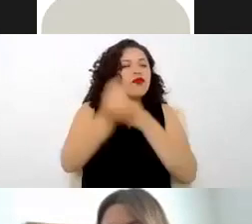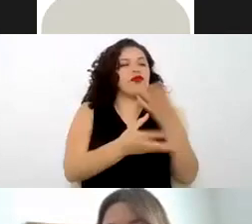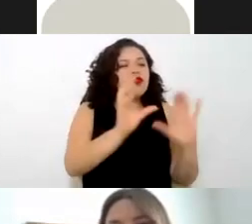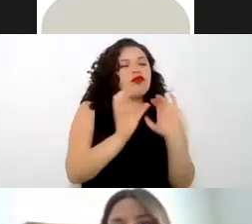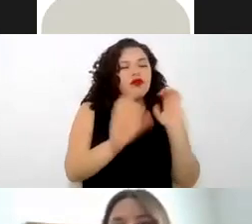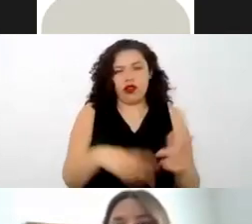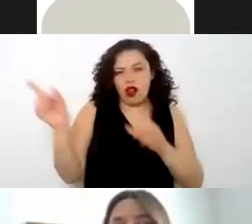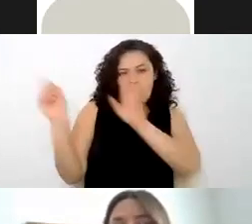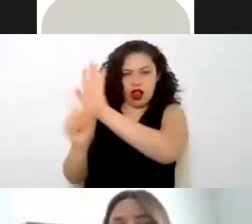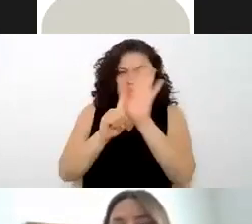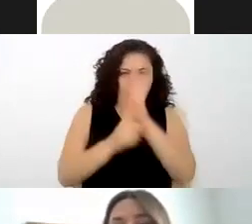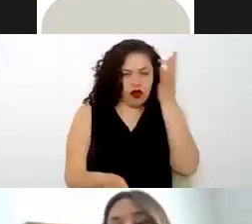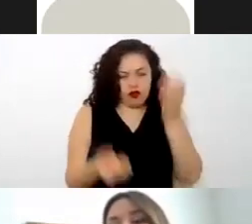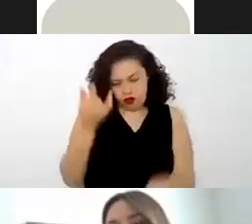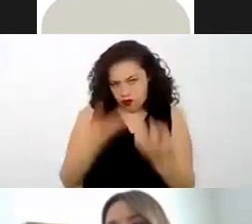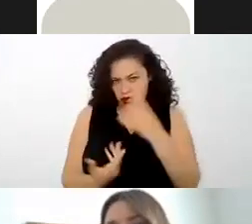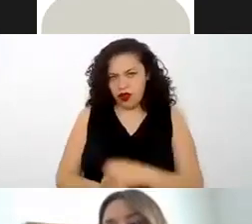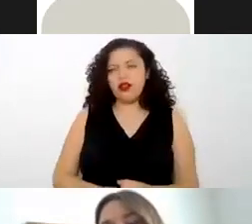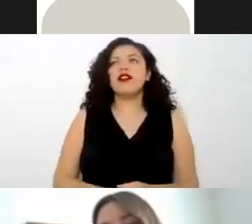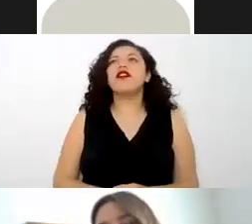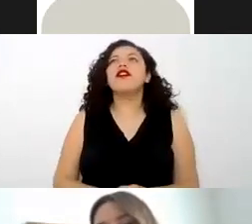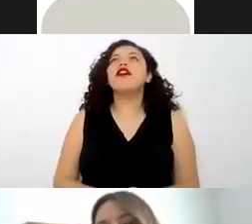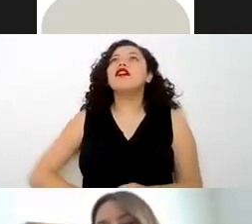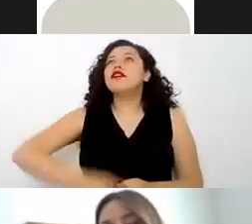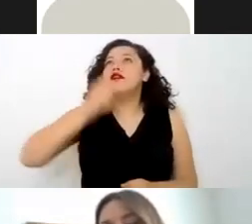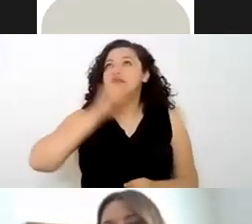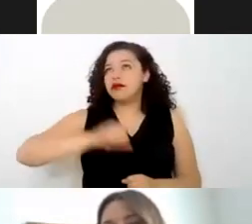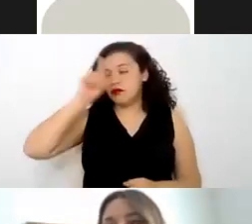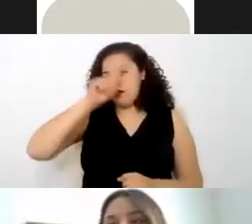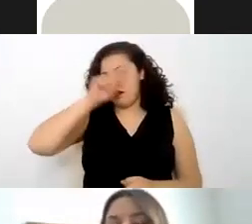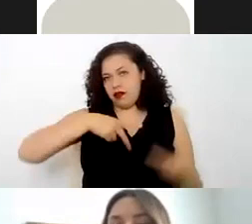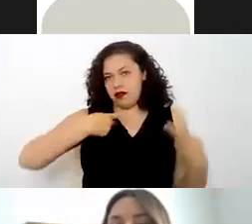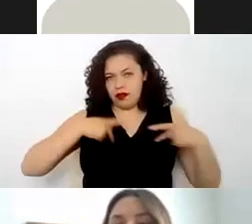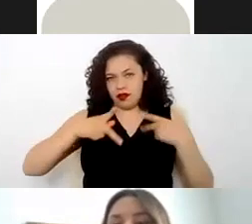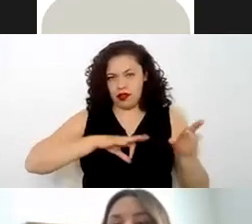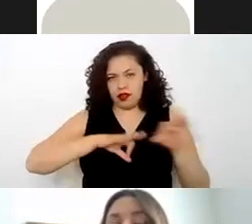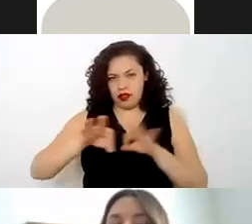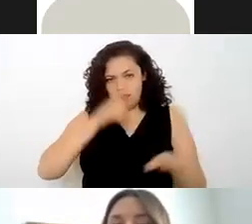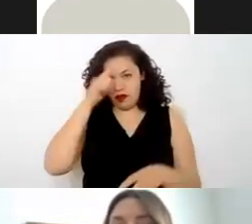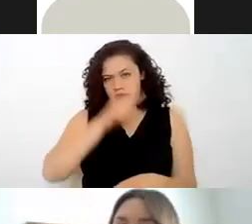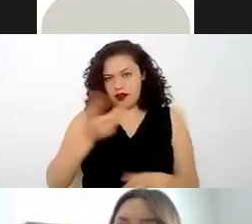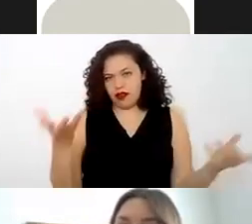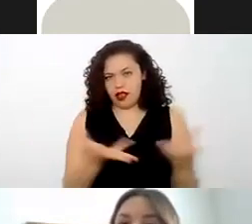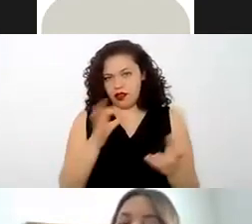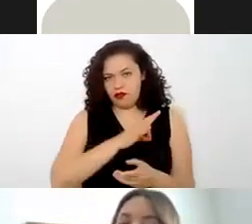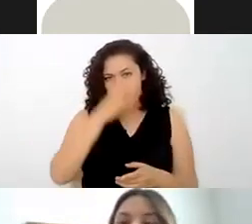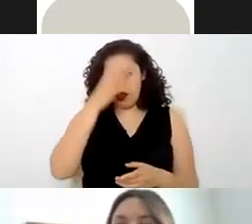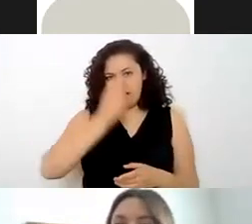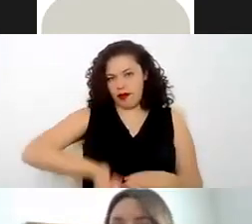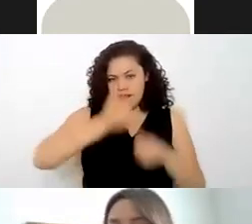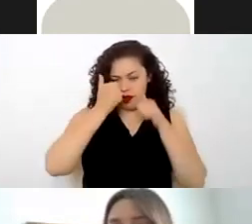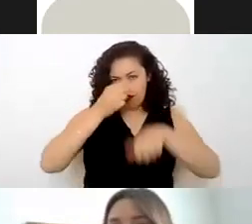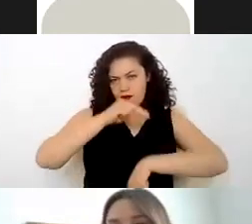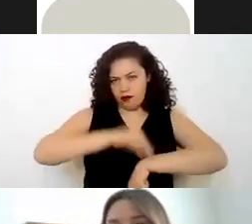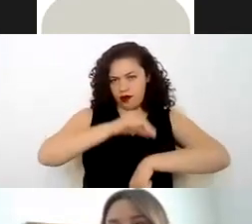incendios brindar asesoría a nuestros trabajadores para que puedan llevar a cabo primeros auxilios o también en su